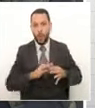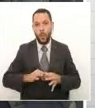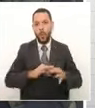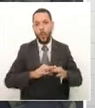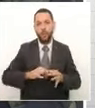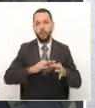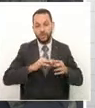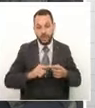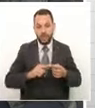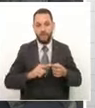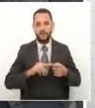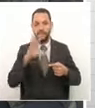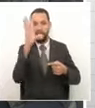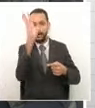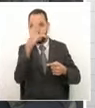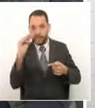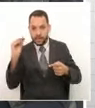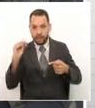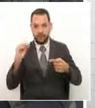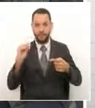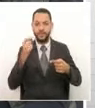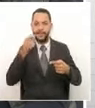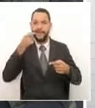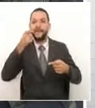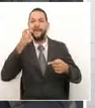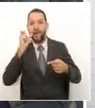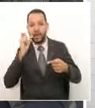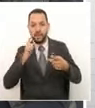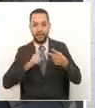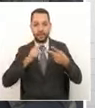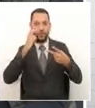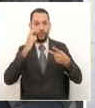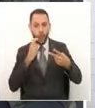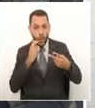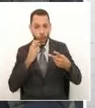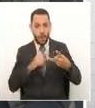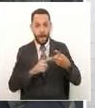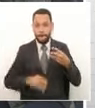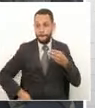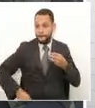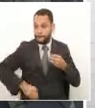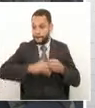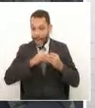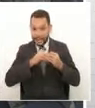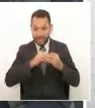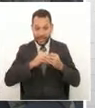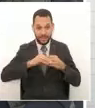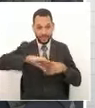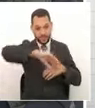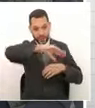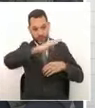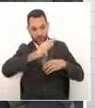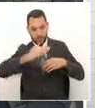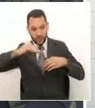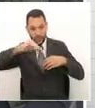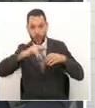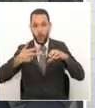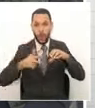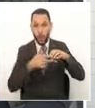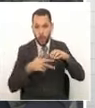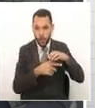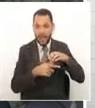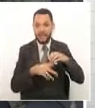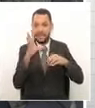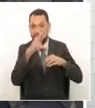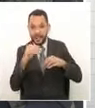Chocó norte del valle y con la posibilidad de que cuando haya túnel de la línea permeable algunos municipios del Tolima